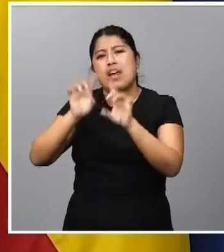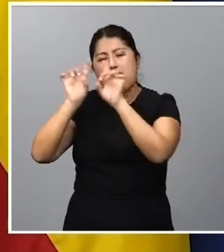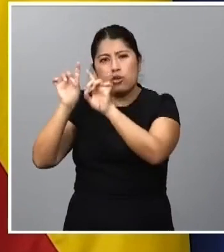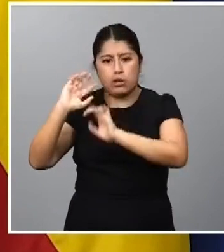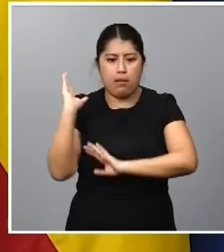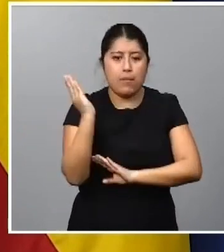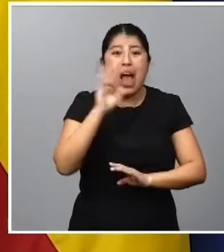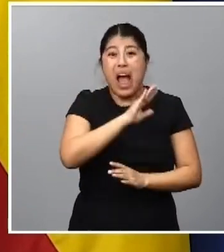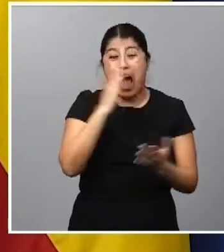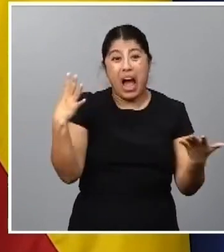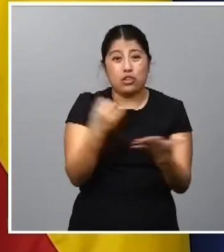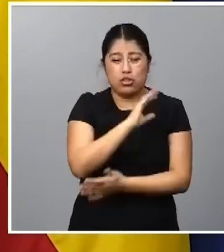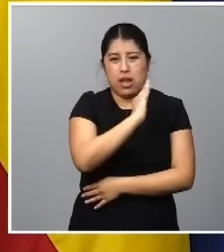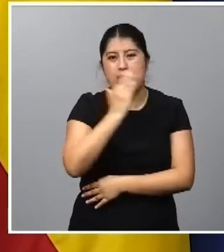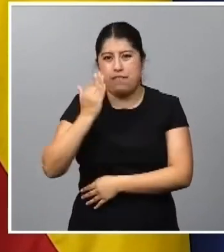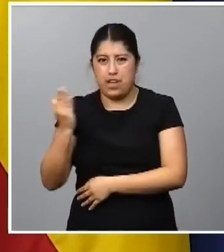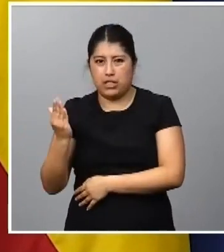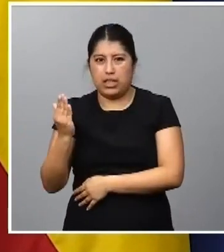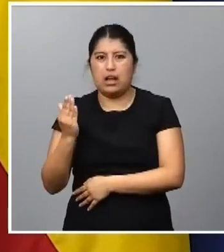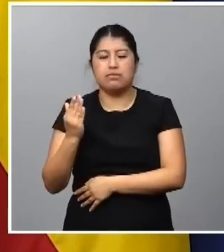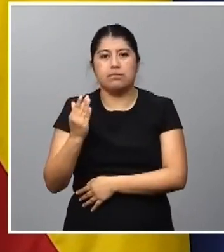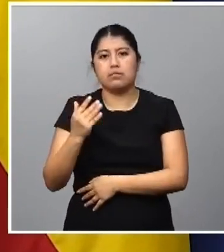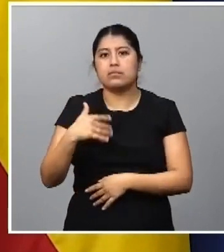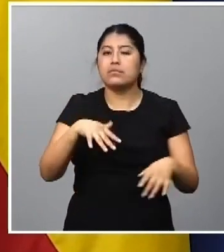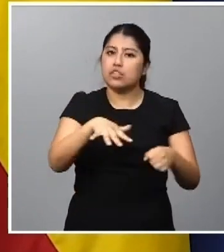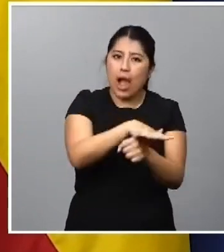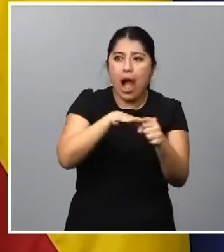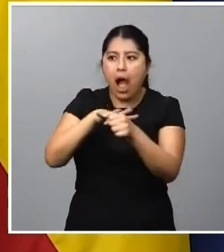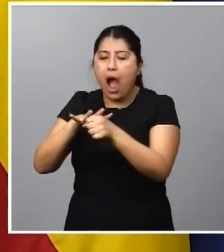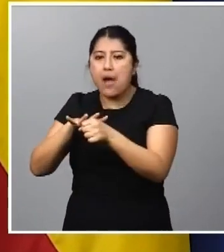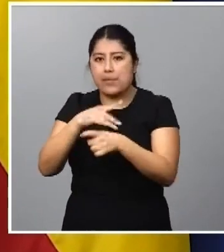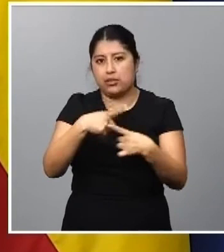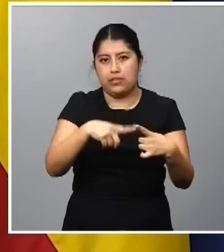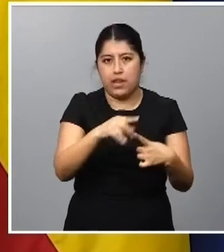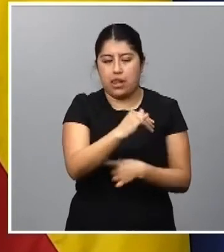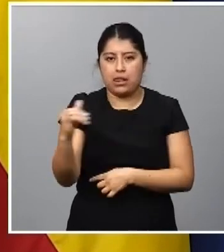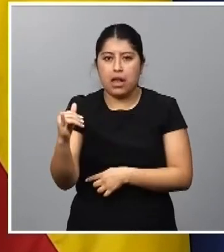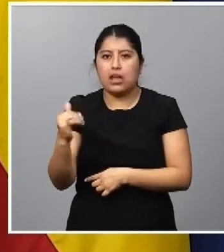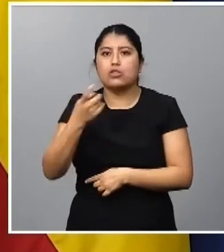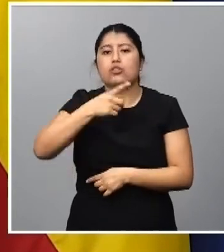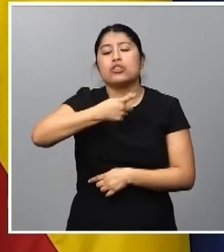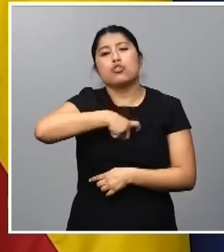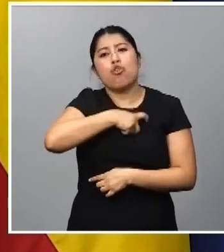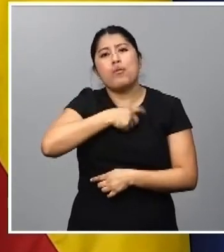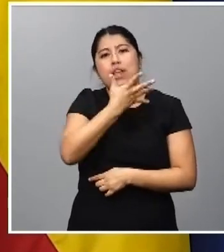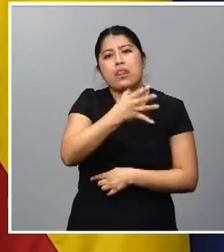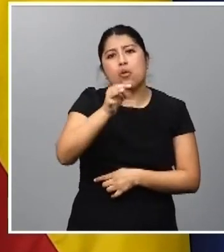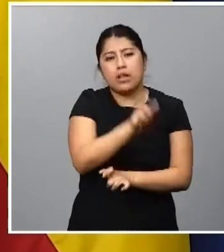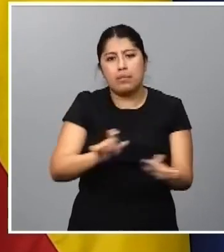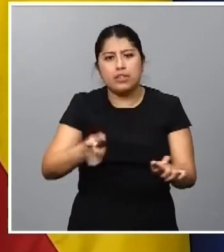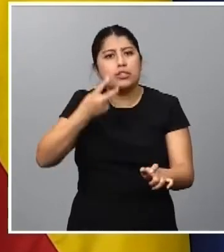muchísimas vertientes y muchísimas aristas. Por eso, lo que planteamos impulsar es un comité de 50 personas